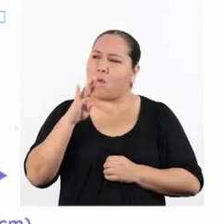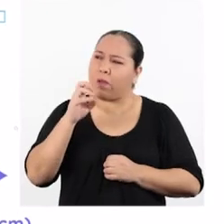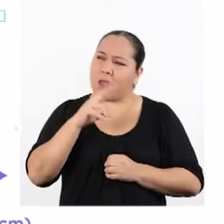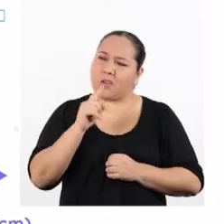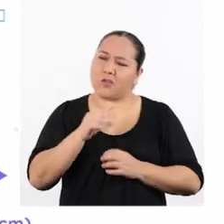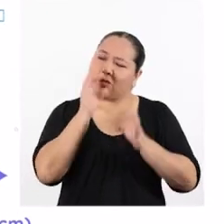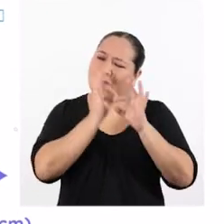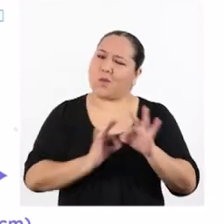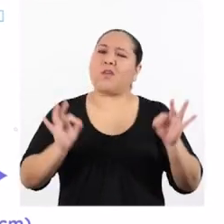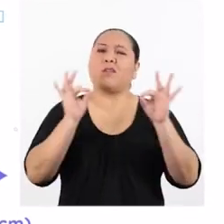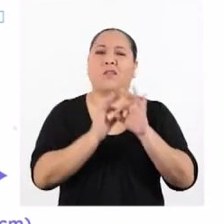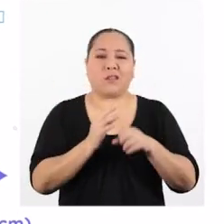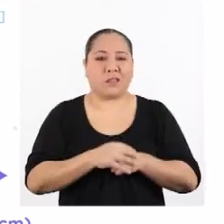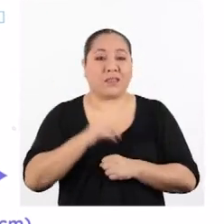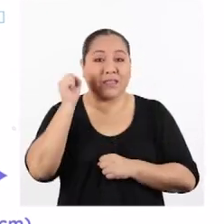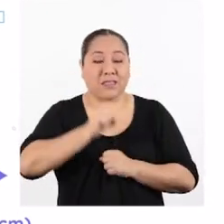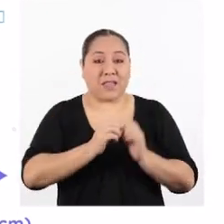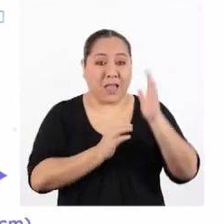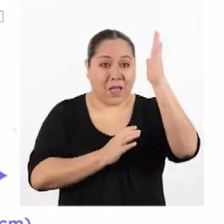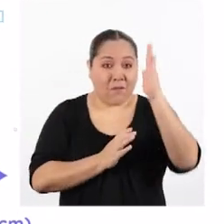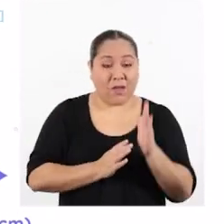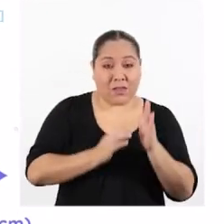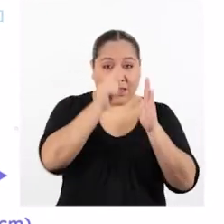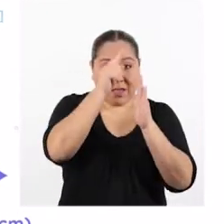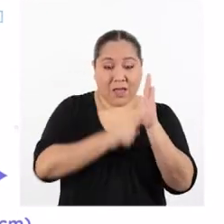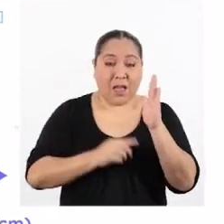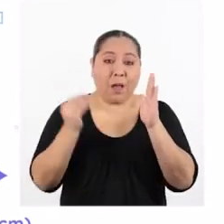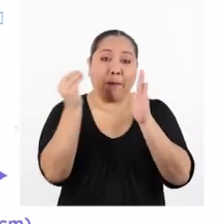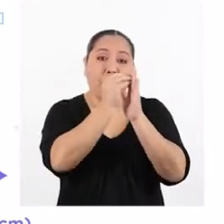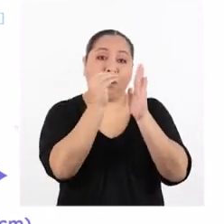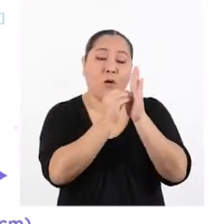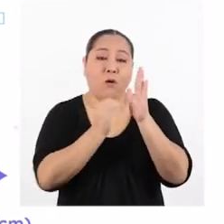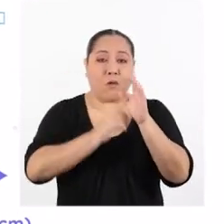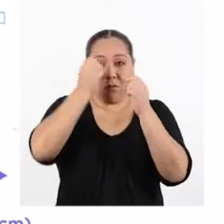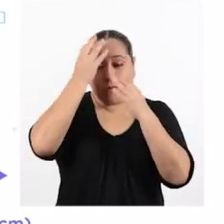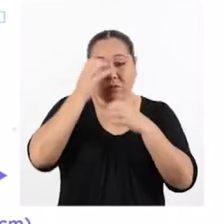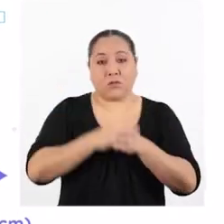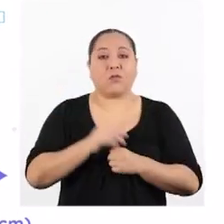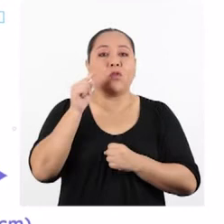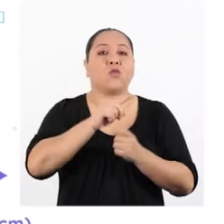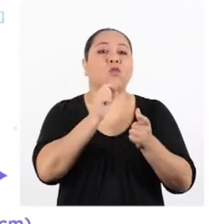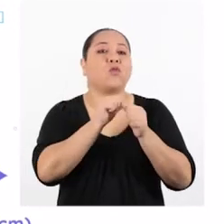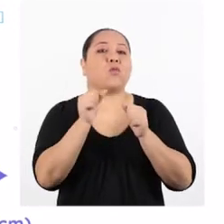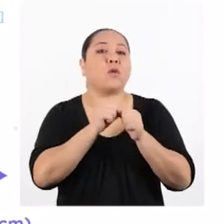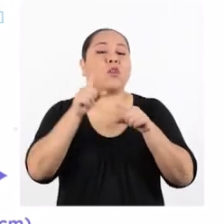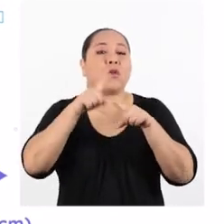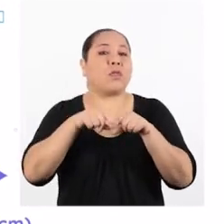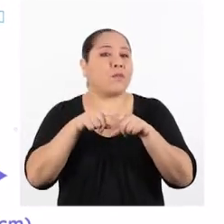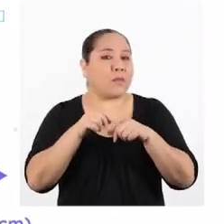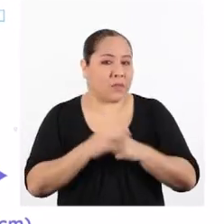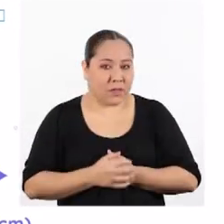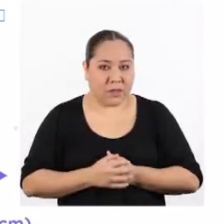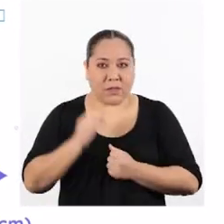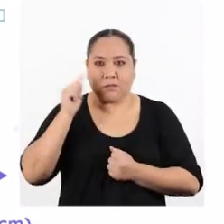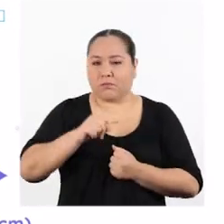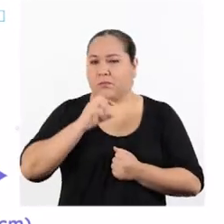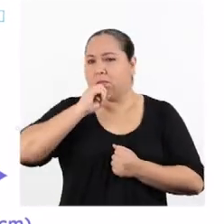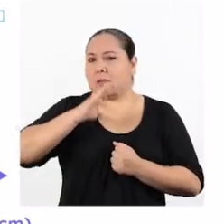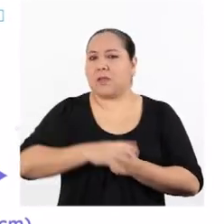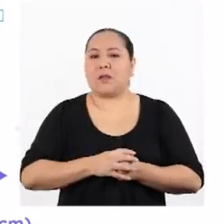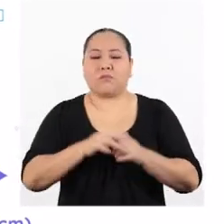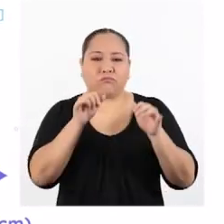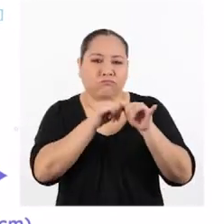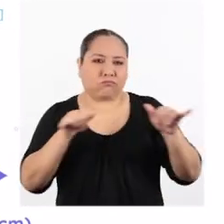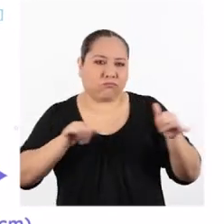muy importante. El eje vertical contendrá los datos de la variable dependiente, vale decir, la